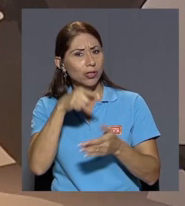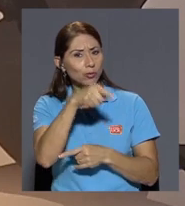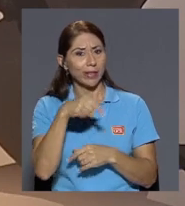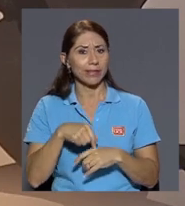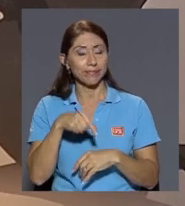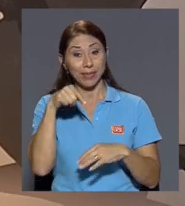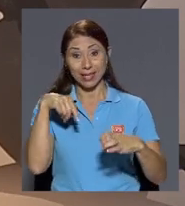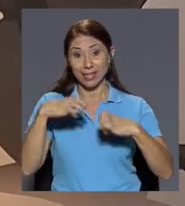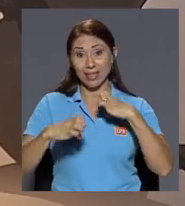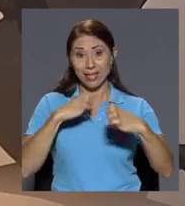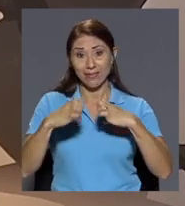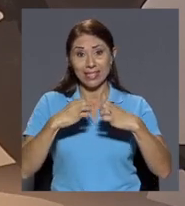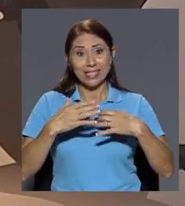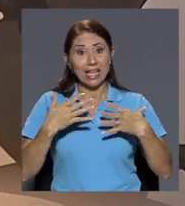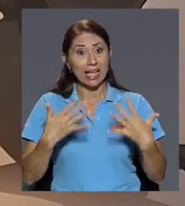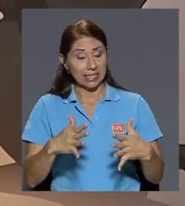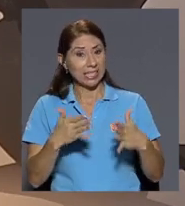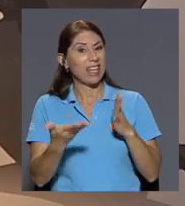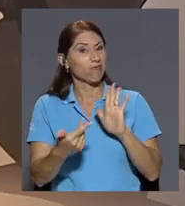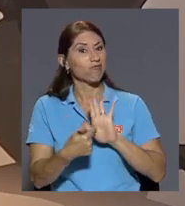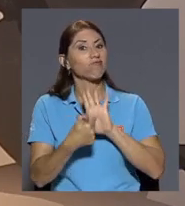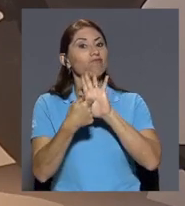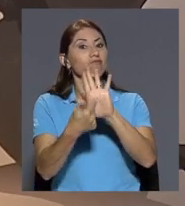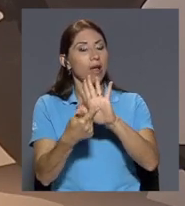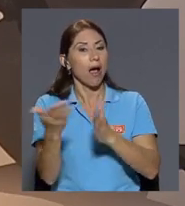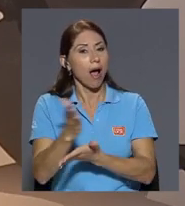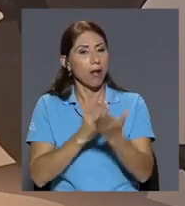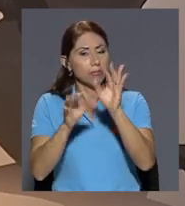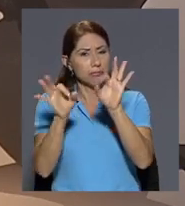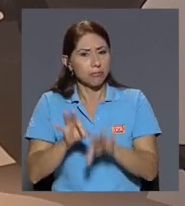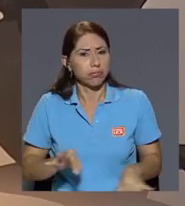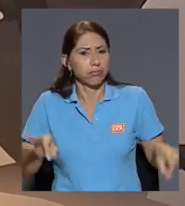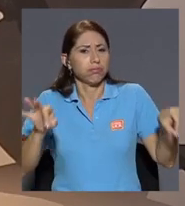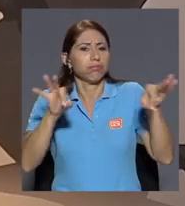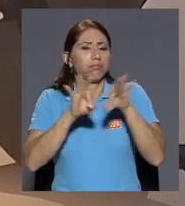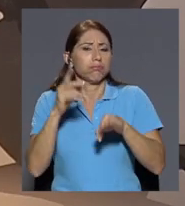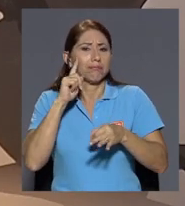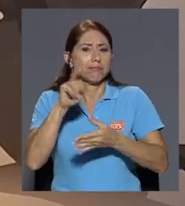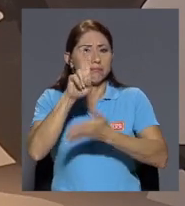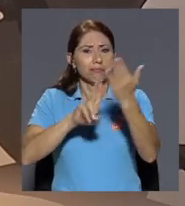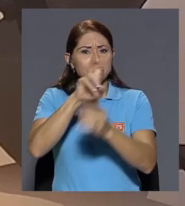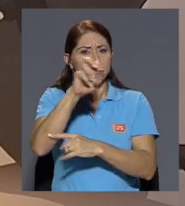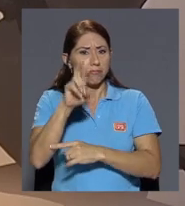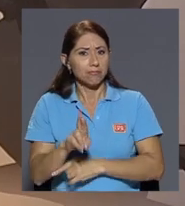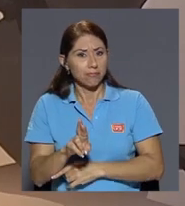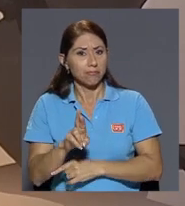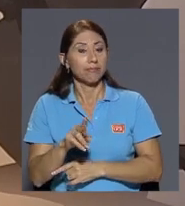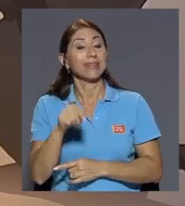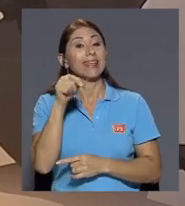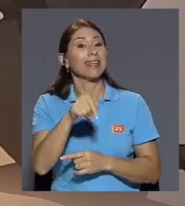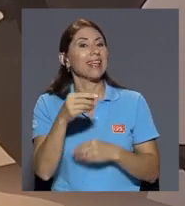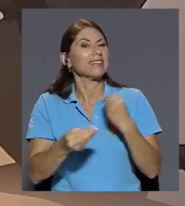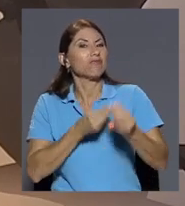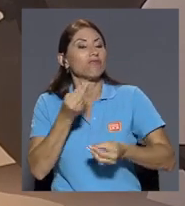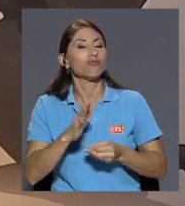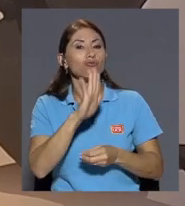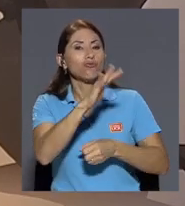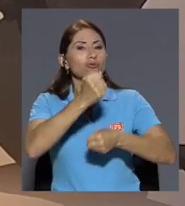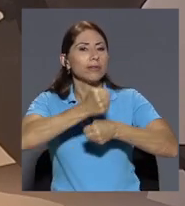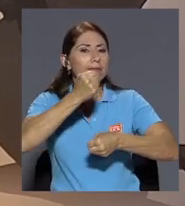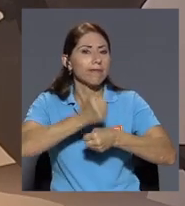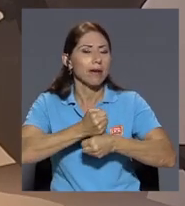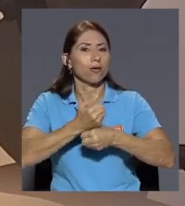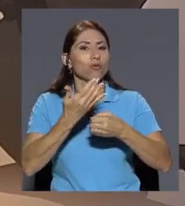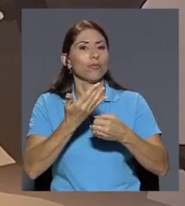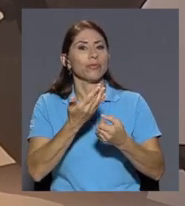esta entrevista es a flor de piel de algo muy valioso para la Universidad de Costa Rica que es en el orden de su trabajo